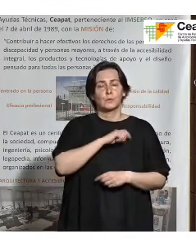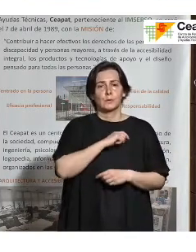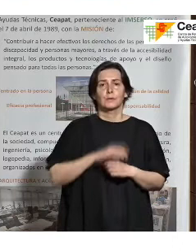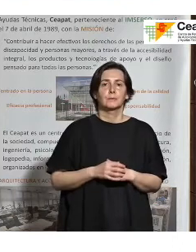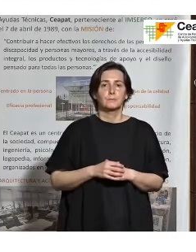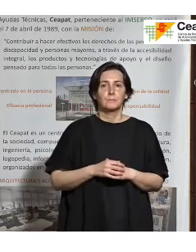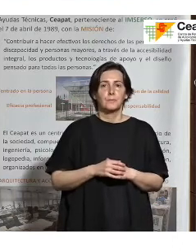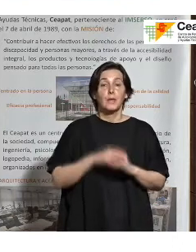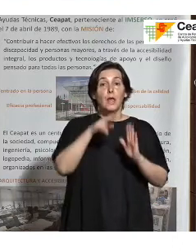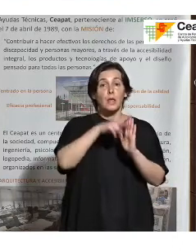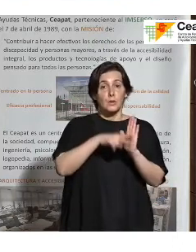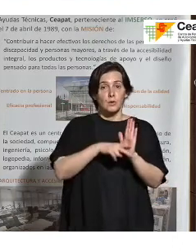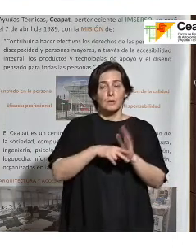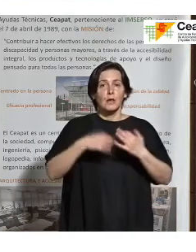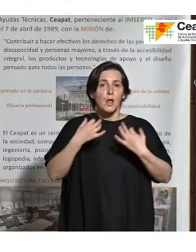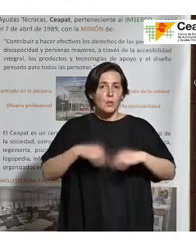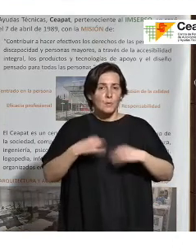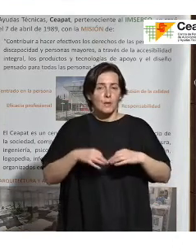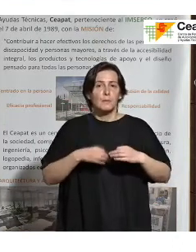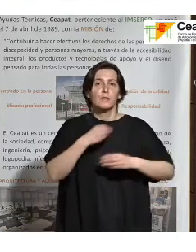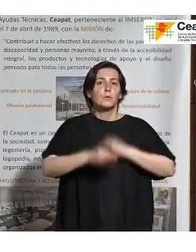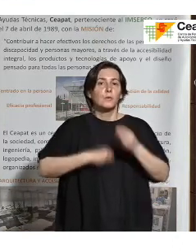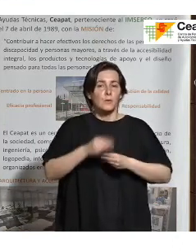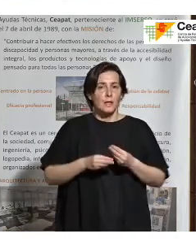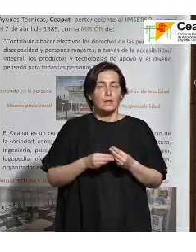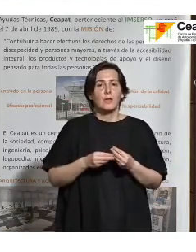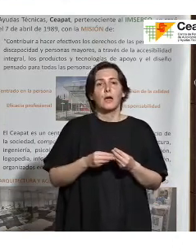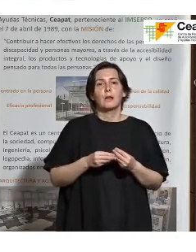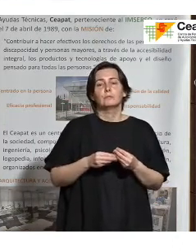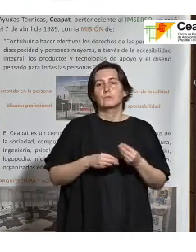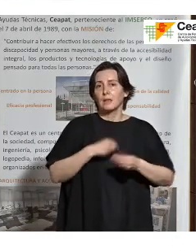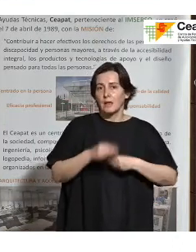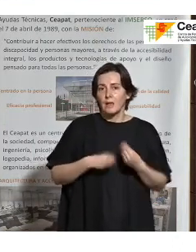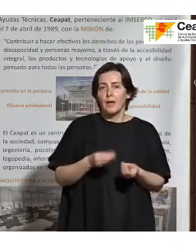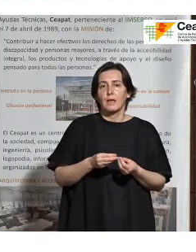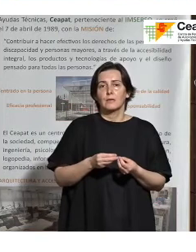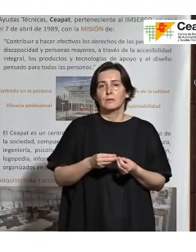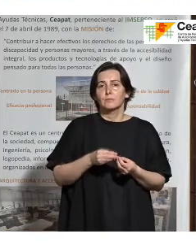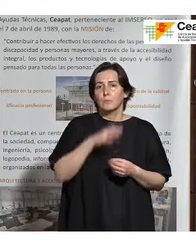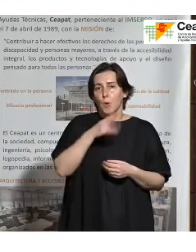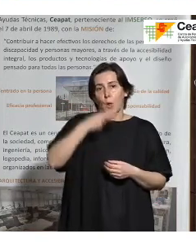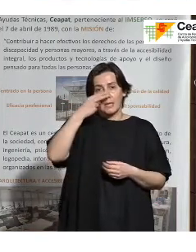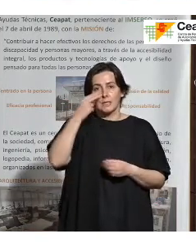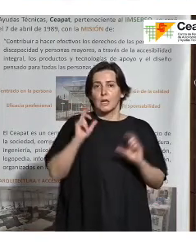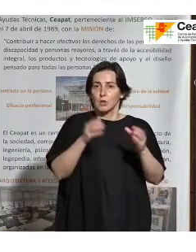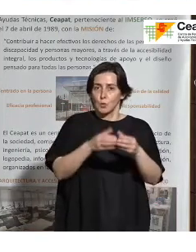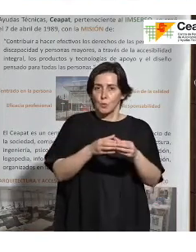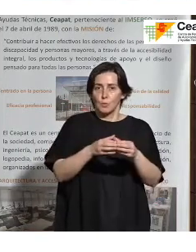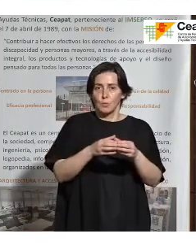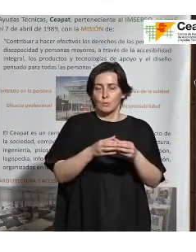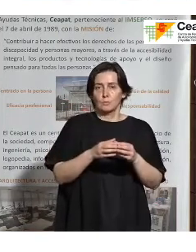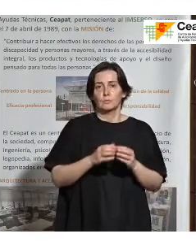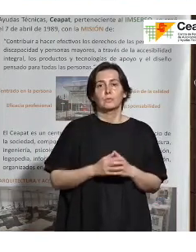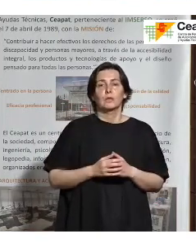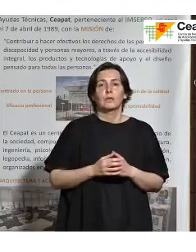Las normas normalmente se utilizan y se hacen por interés de un